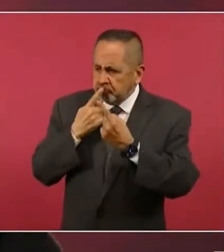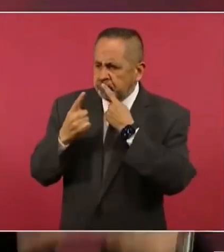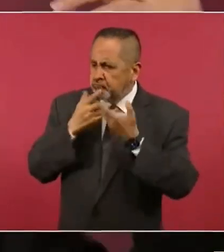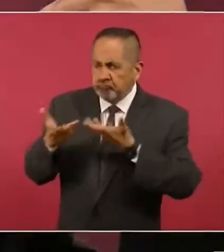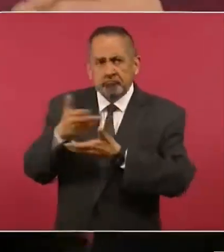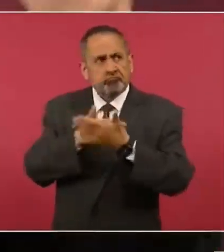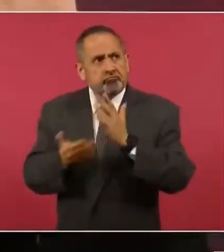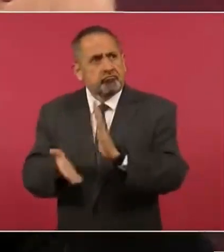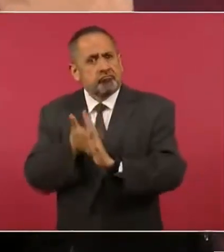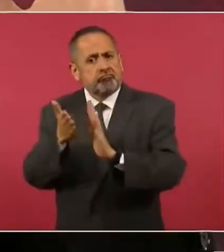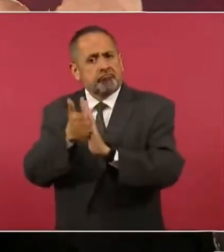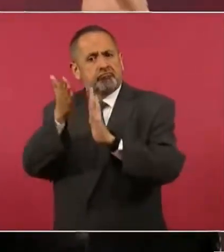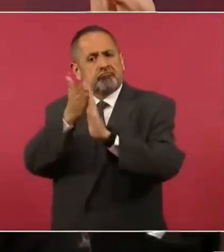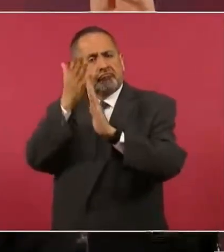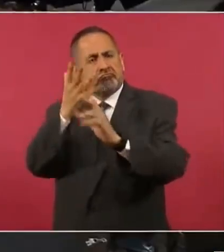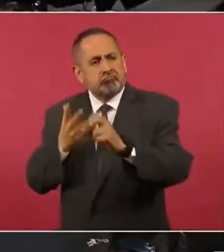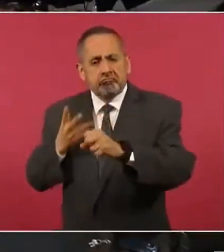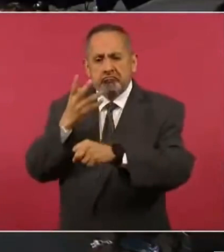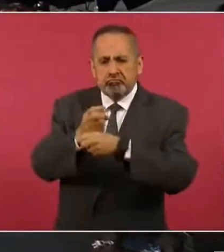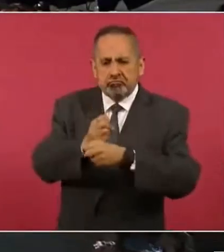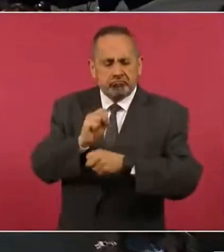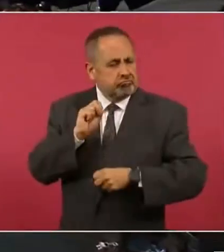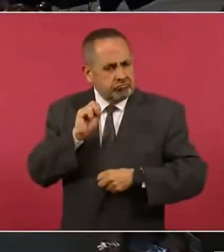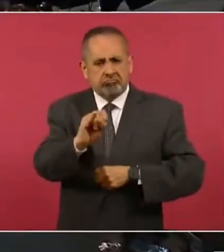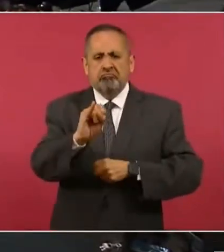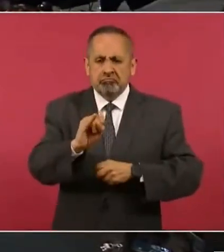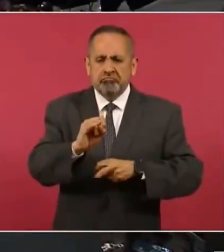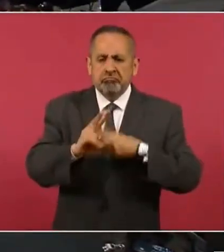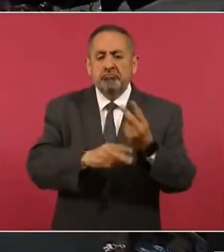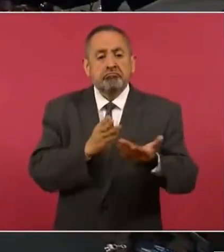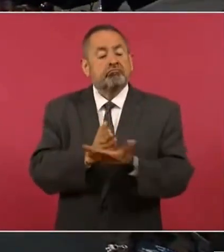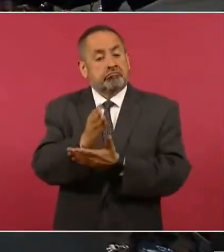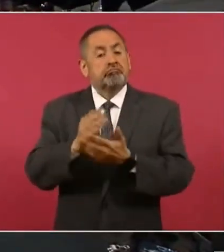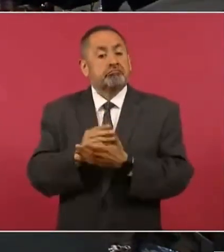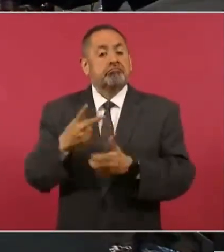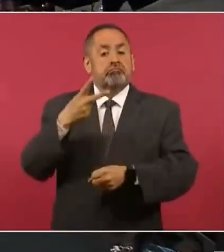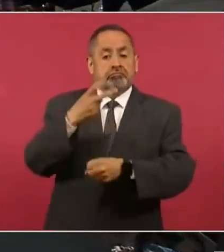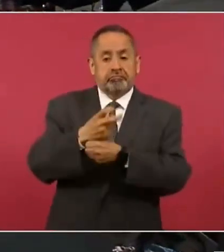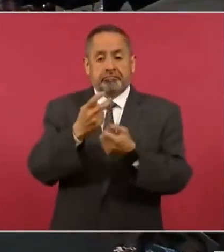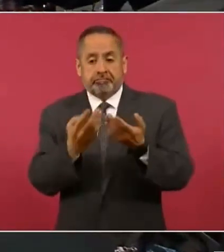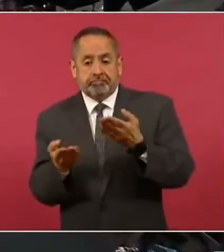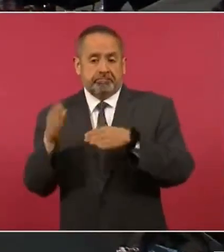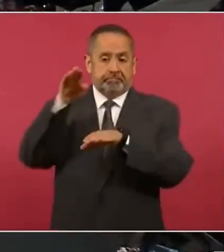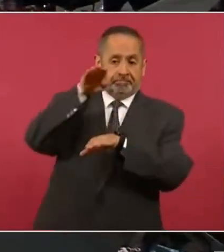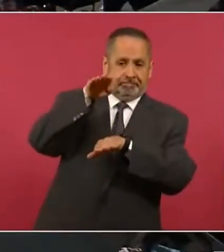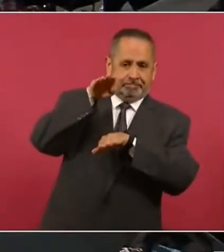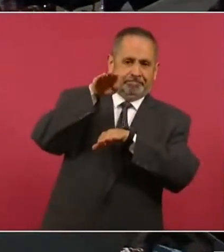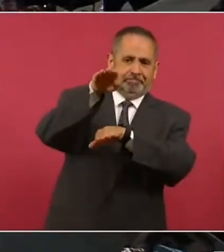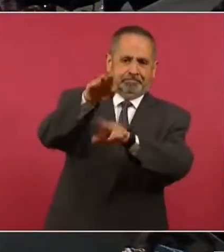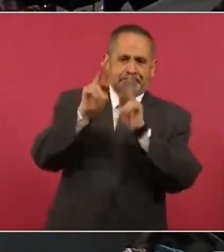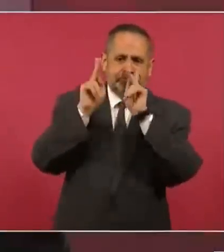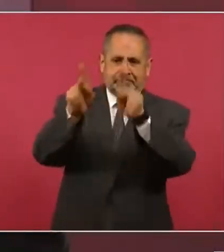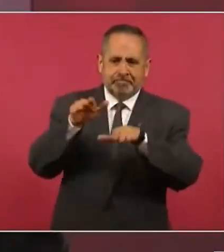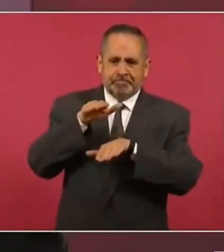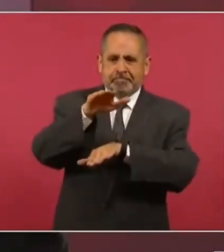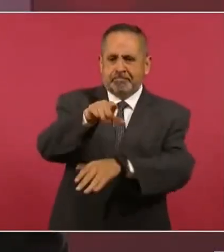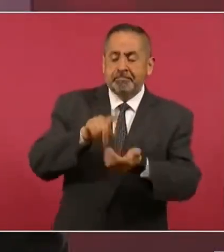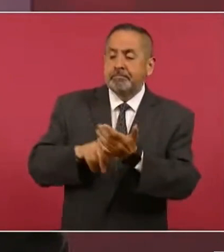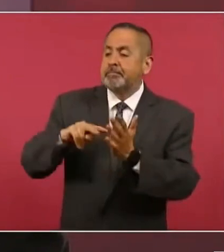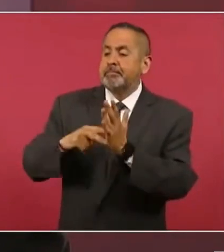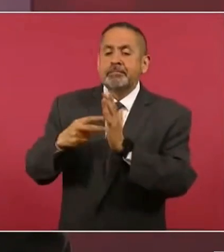y de ahí salió lo de los segundos pisos, ingeniero Ceruz